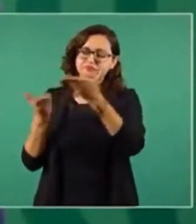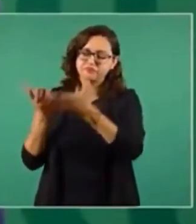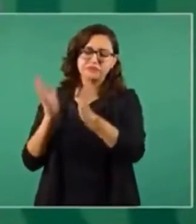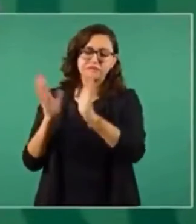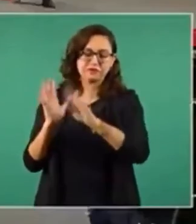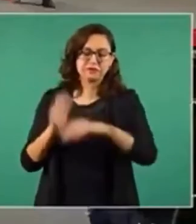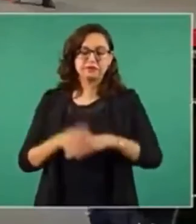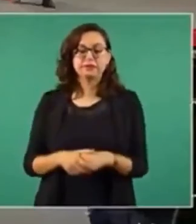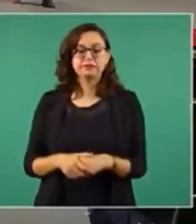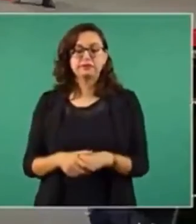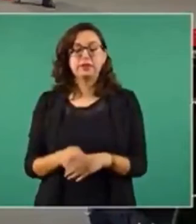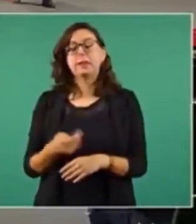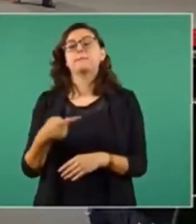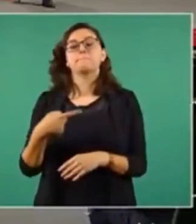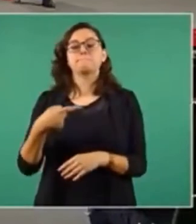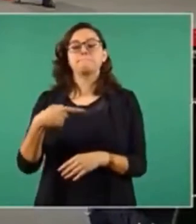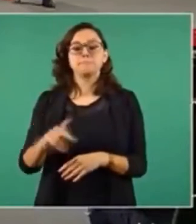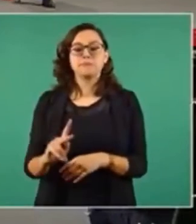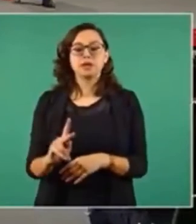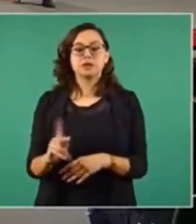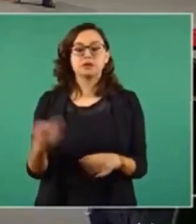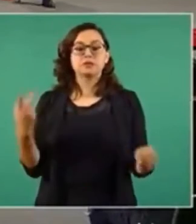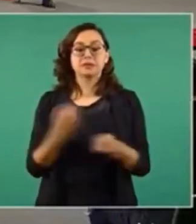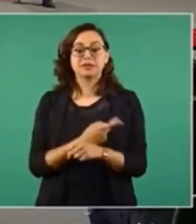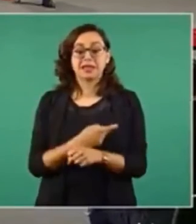pero se peleó